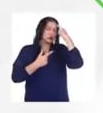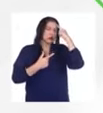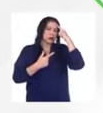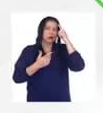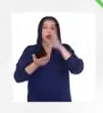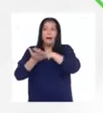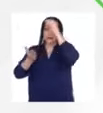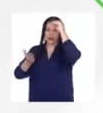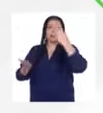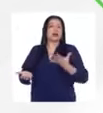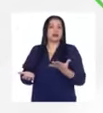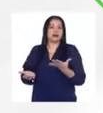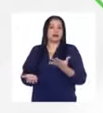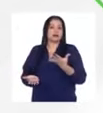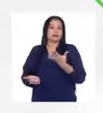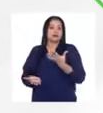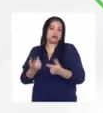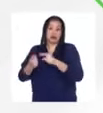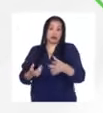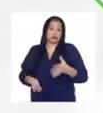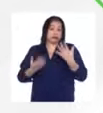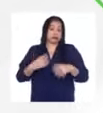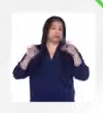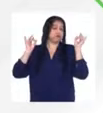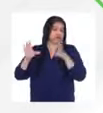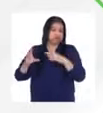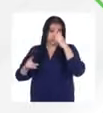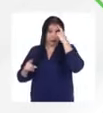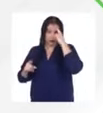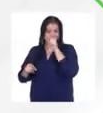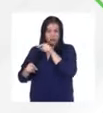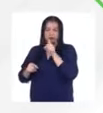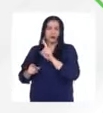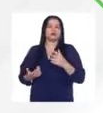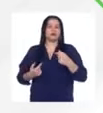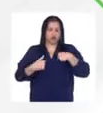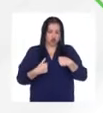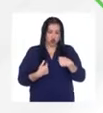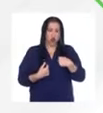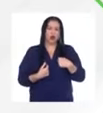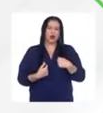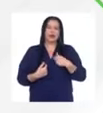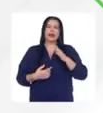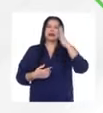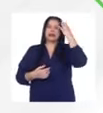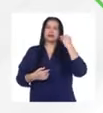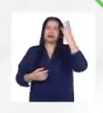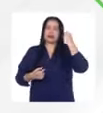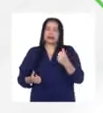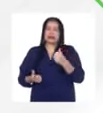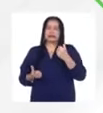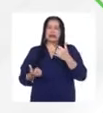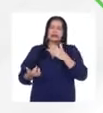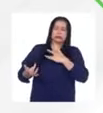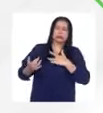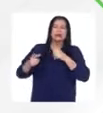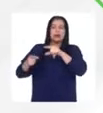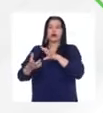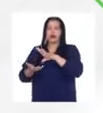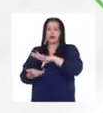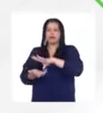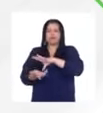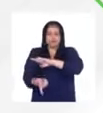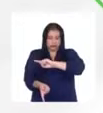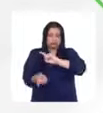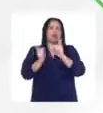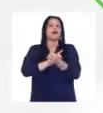vida o que pudo haber sido lo peor que me haya pasado. Y dije, voy a aprender, voy a hablar con ellos, voy a transformarlo en una oportunidad